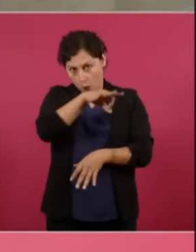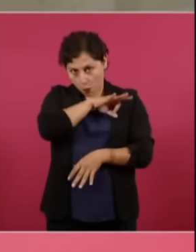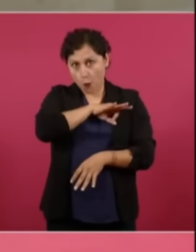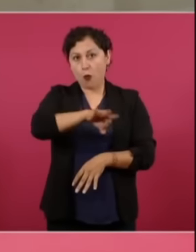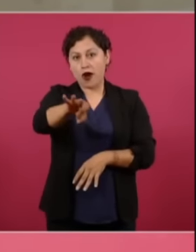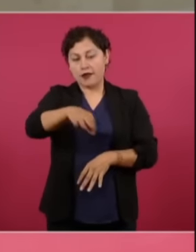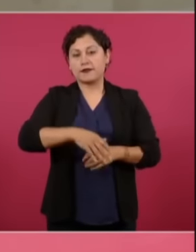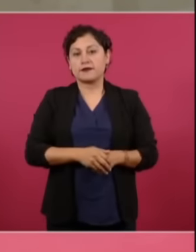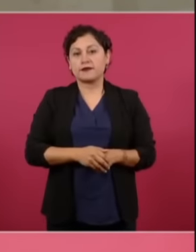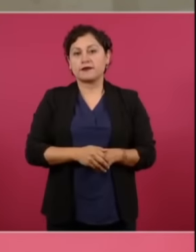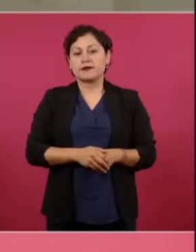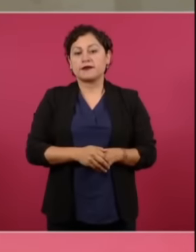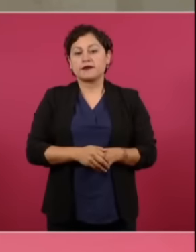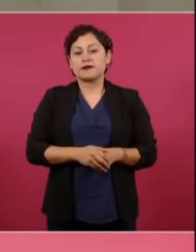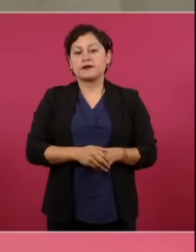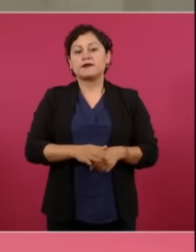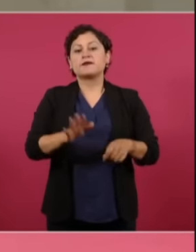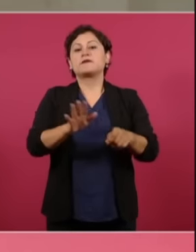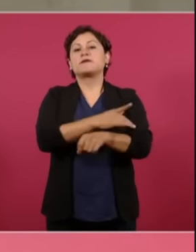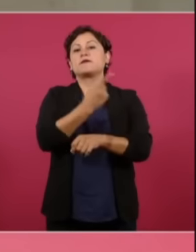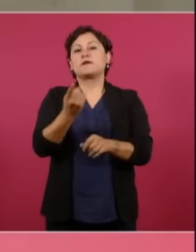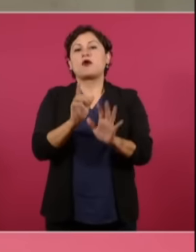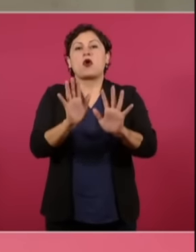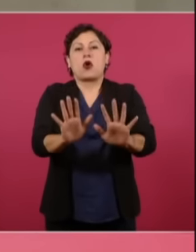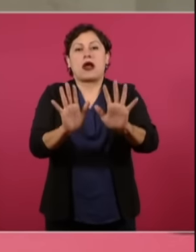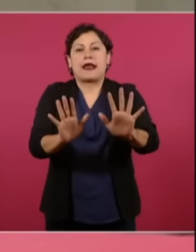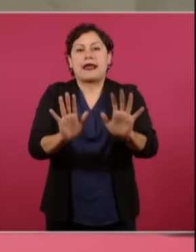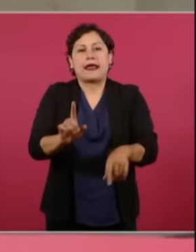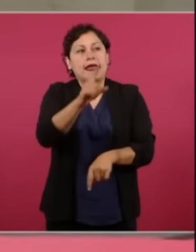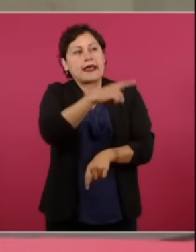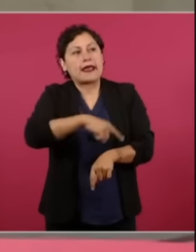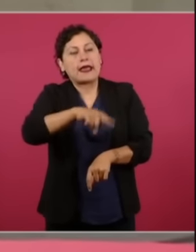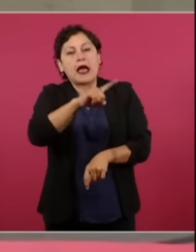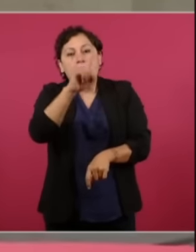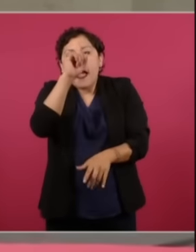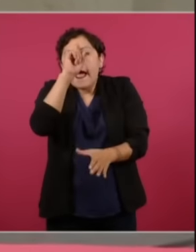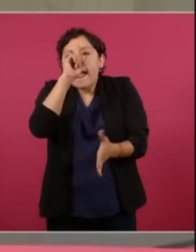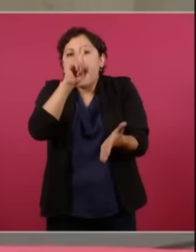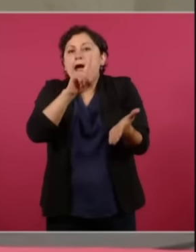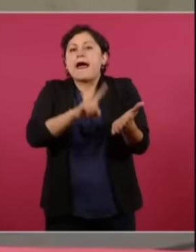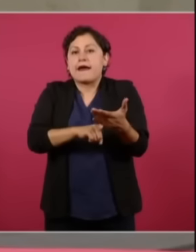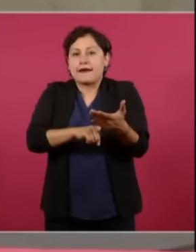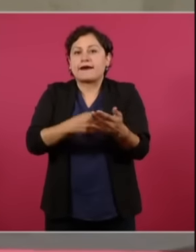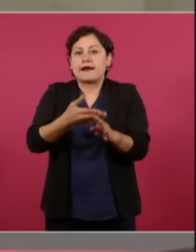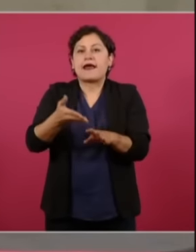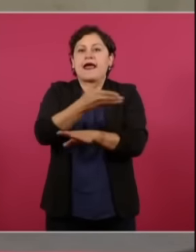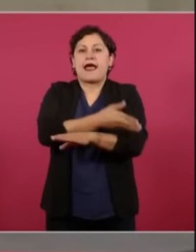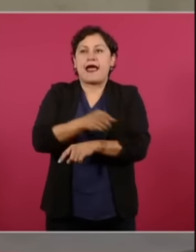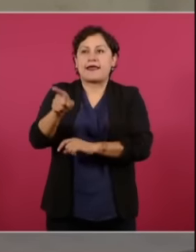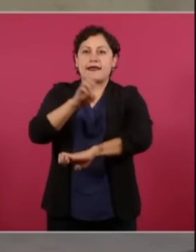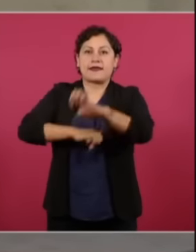si no van a creer que es una encuesta esas que hacía Masi Kohler